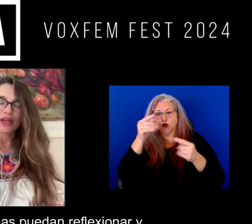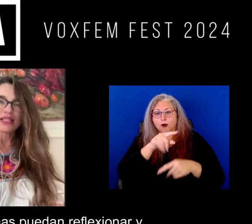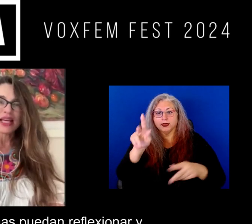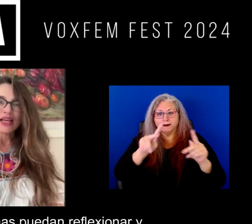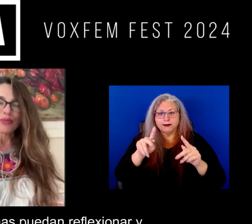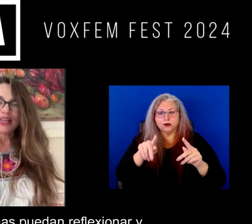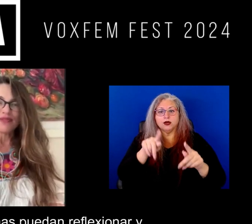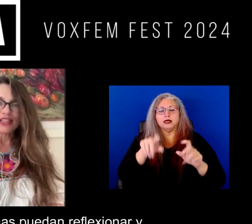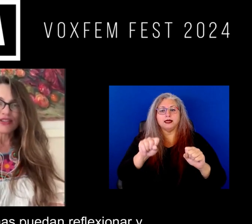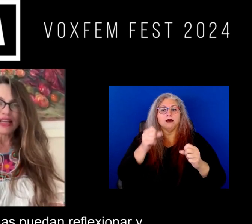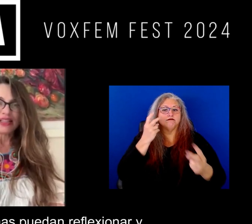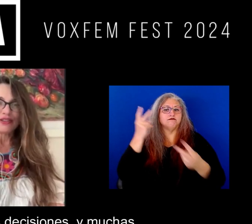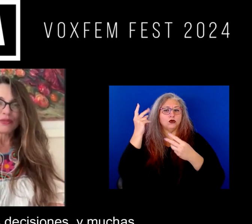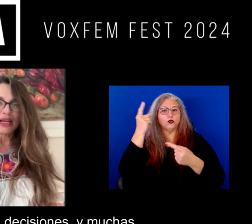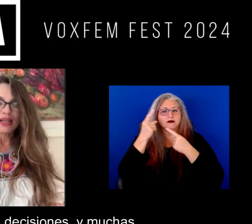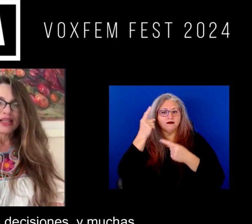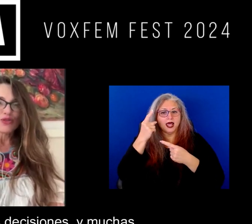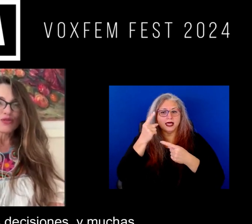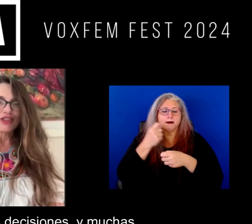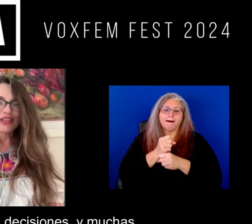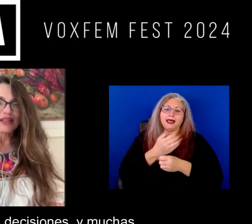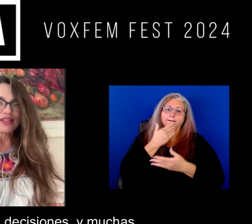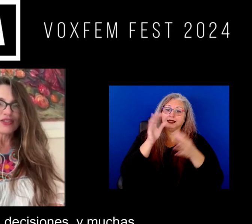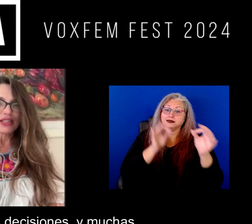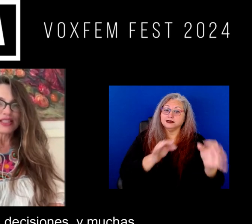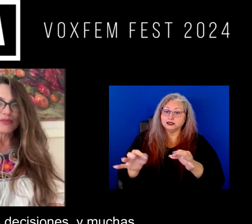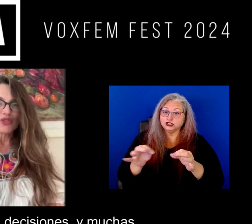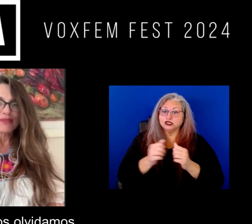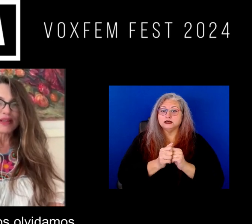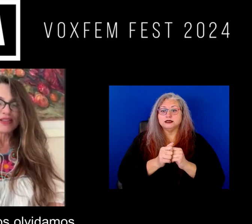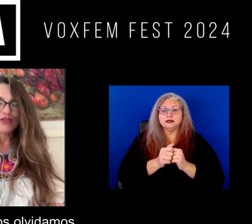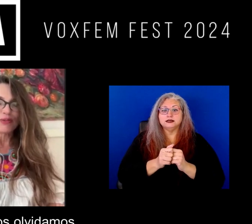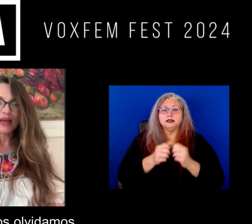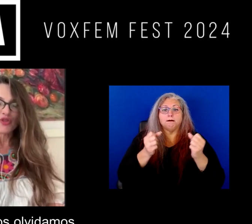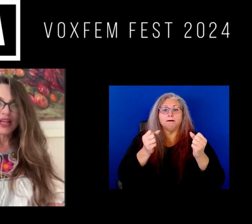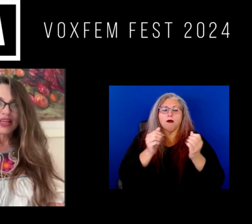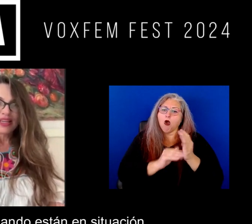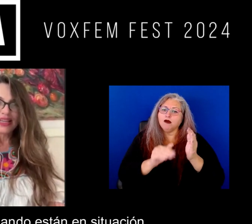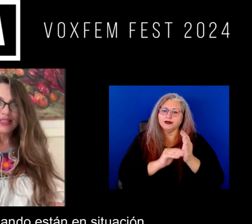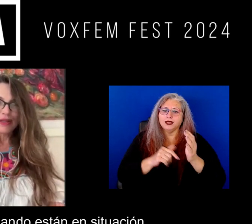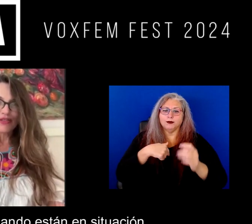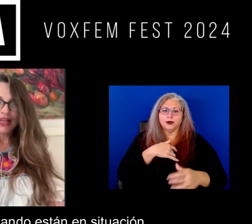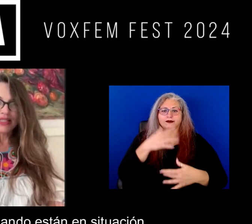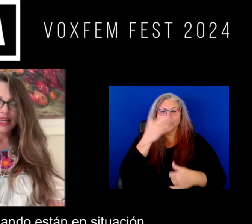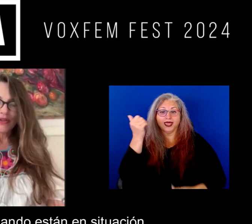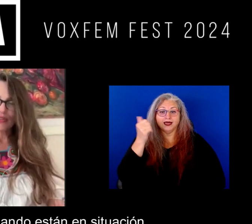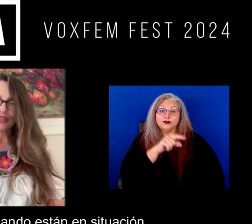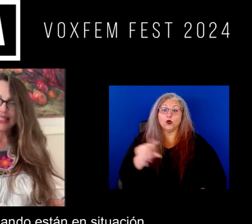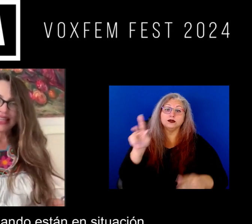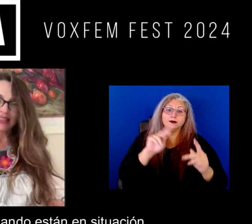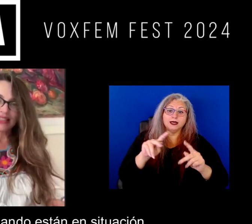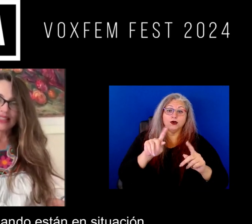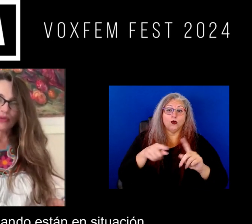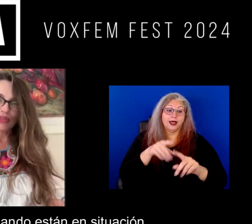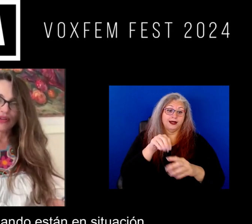personas puedan reflexionar y tomar sus mejores decisiones. Y muchas veces nos olvidamos que las personas cuando